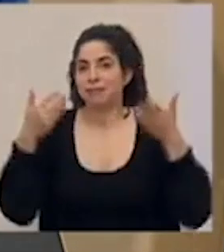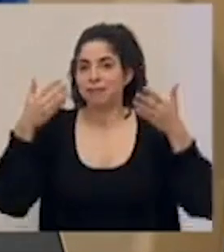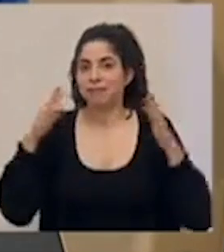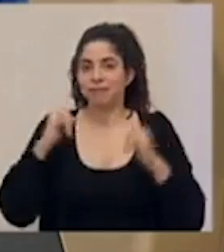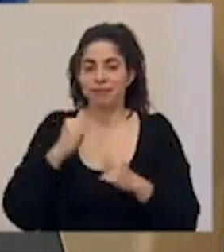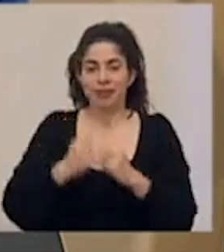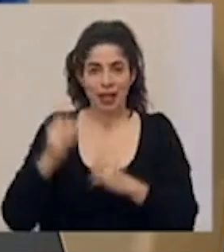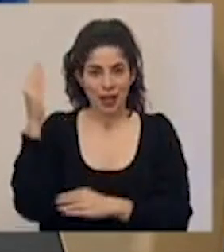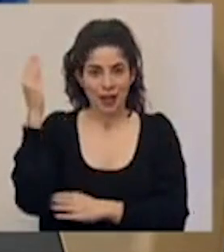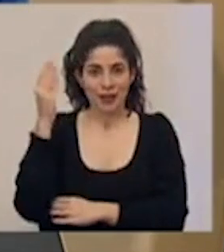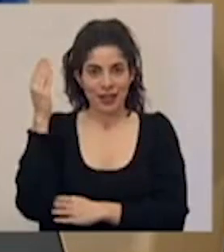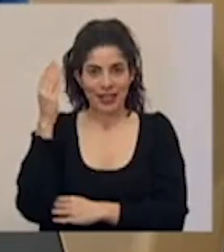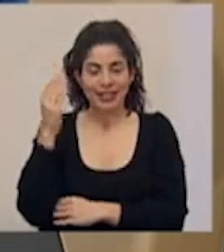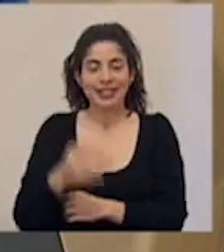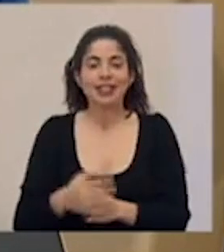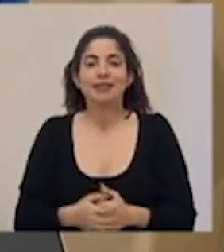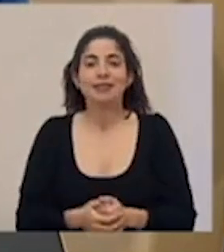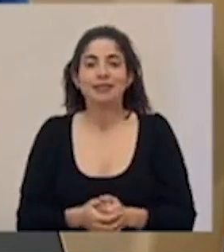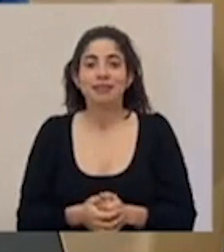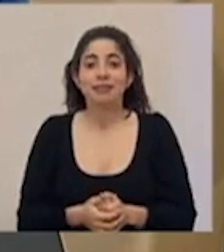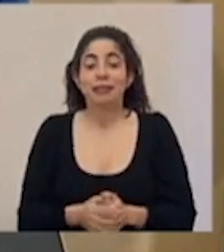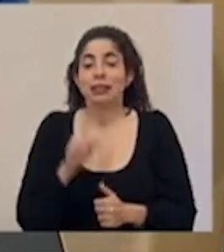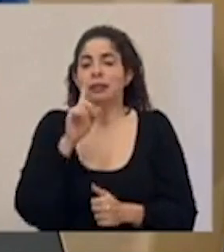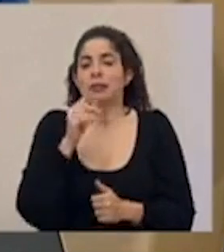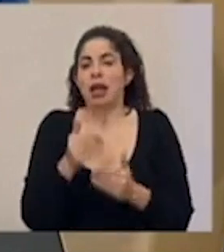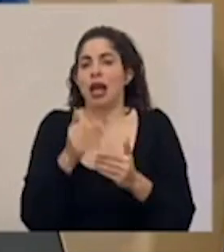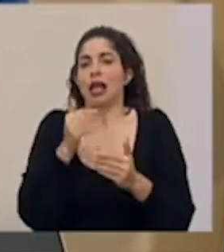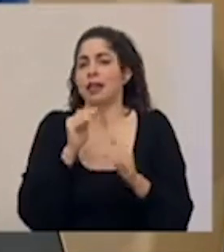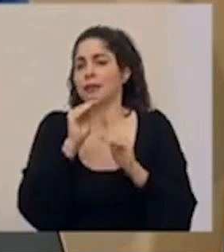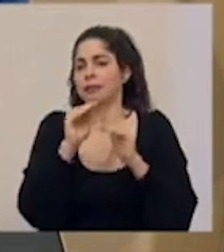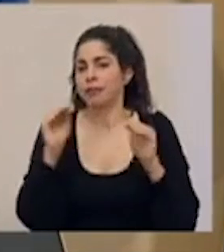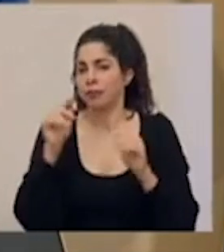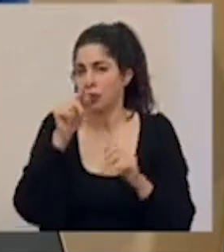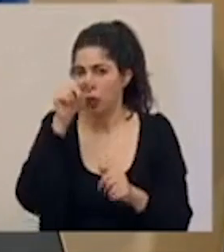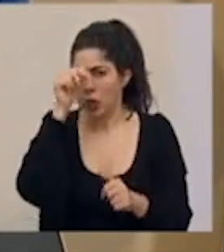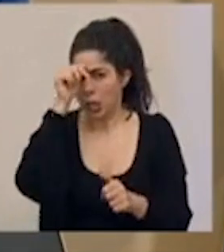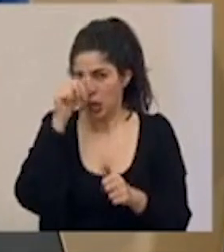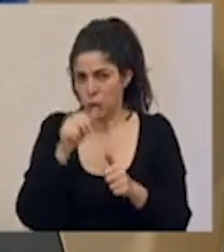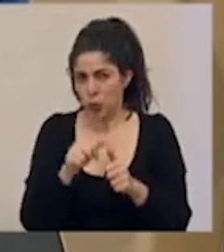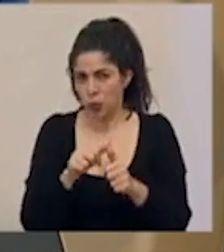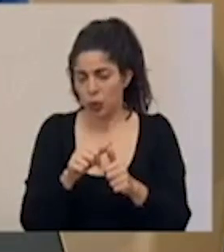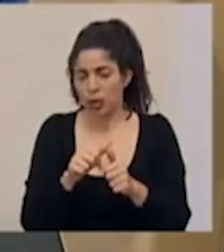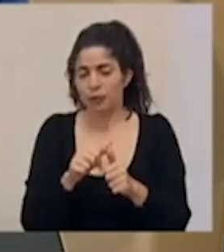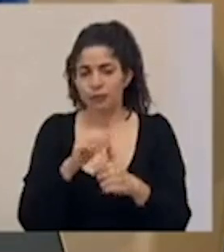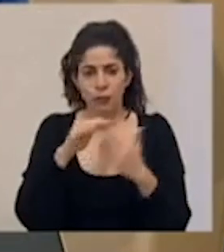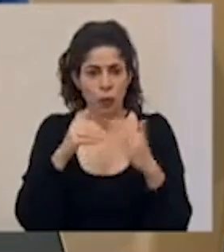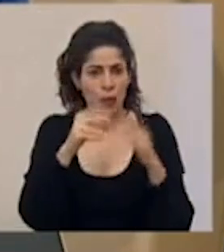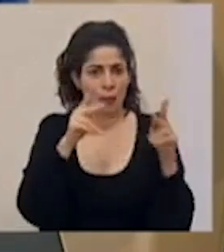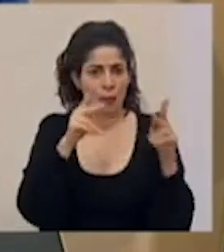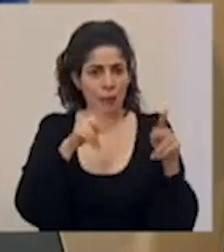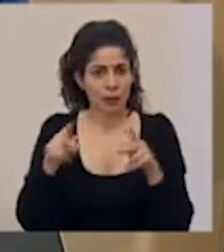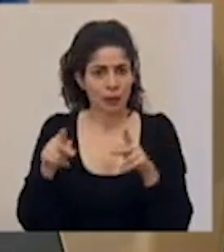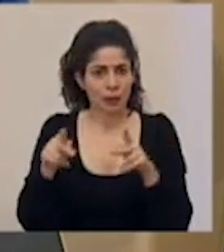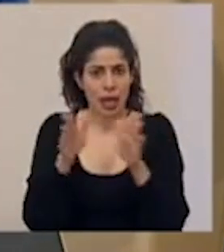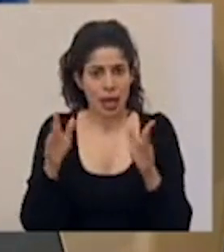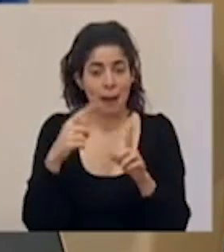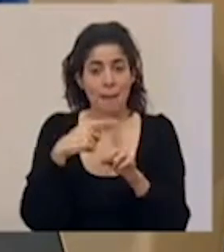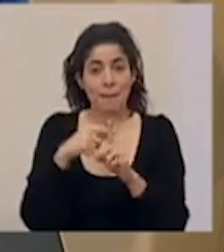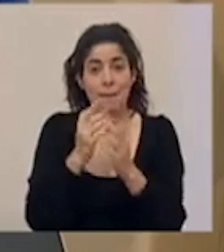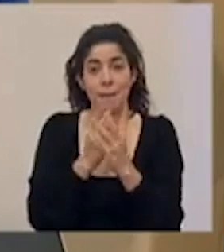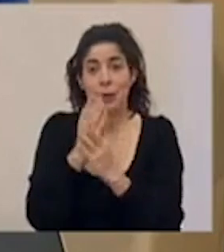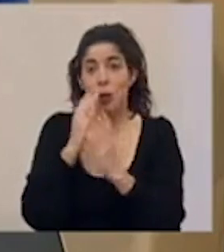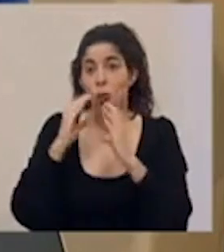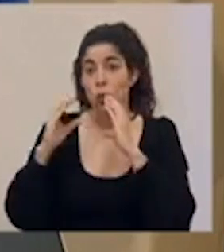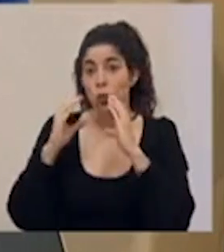por concluida esta conferencia de prensa. No sin antes recordarles a la población general y a los medios de